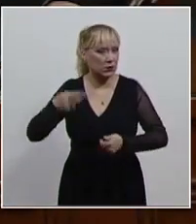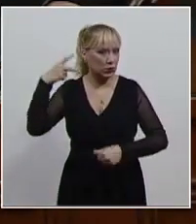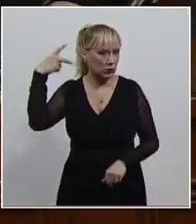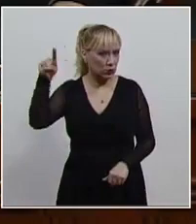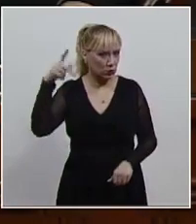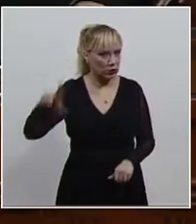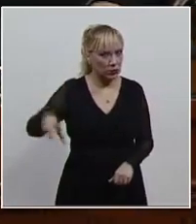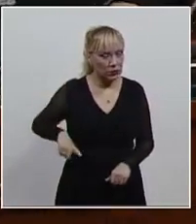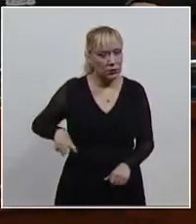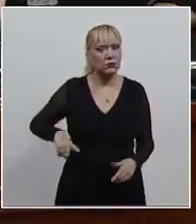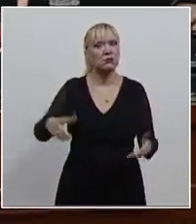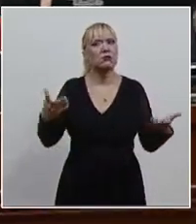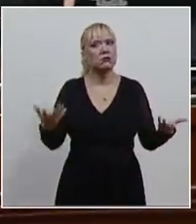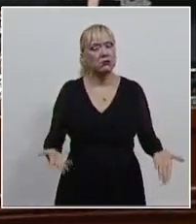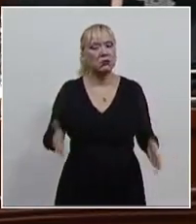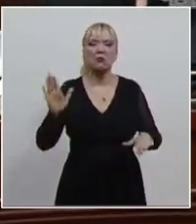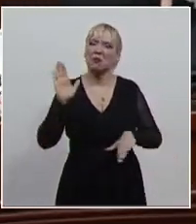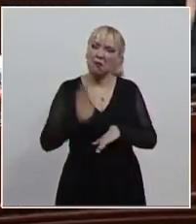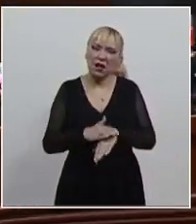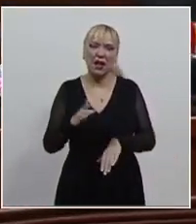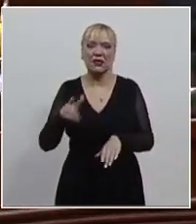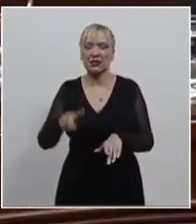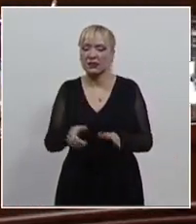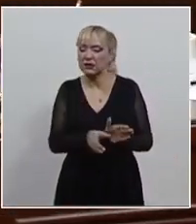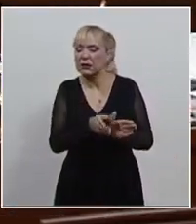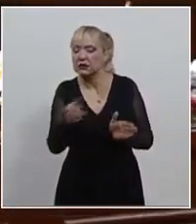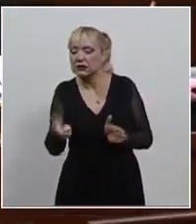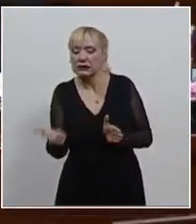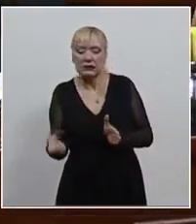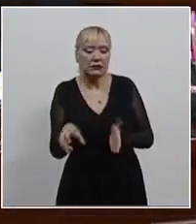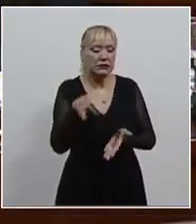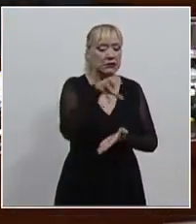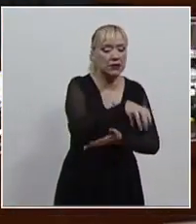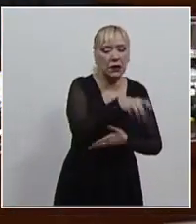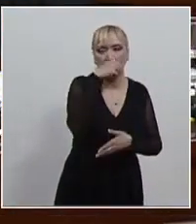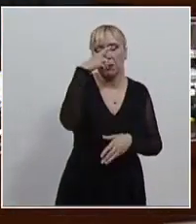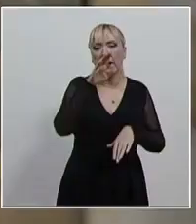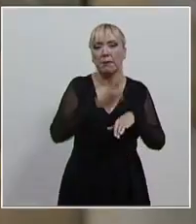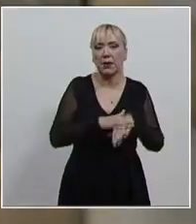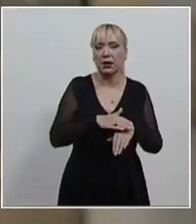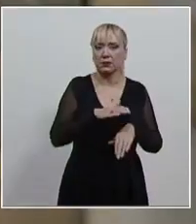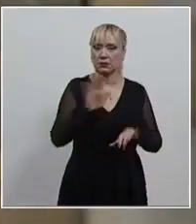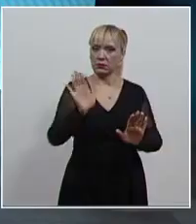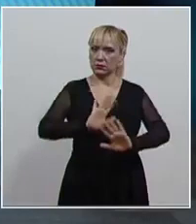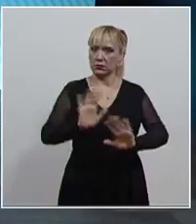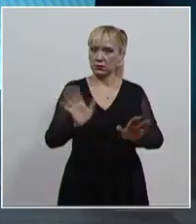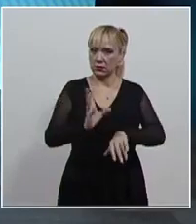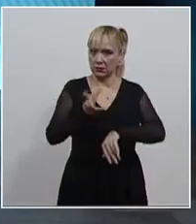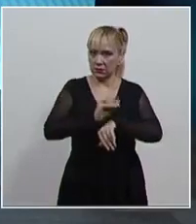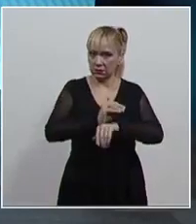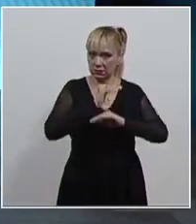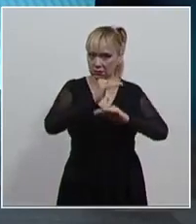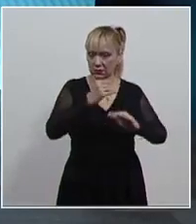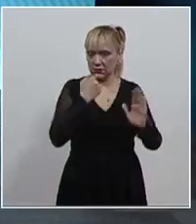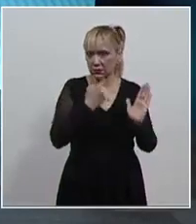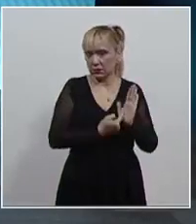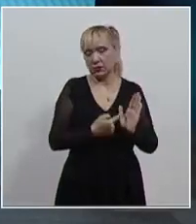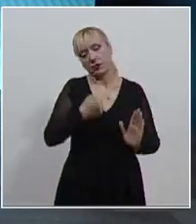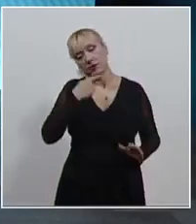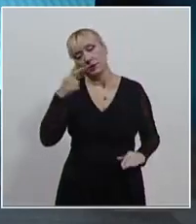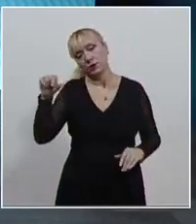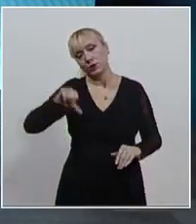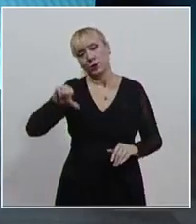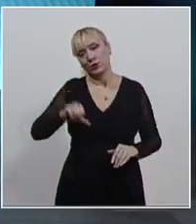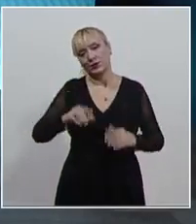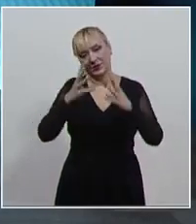ese Estado ampliar partidas de gasto con erogaciones adicionales a las autorizadas. Eso fue lo que resolvió el Pleno de la Suprema Corte